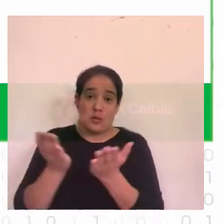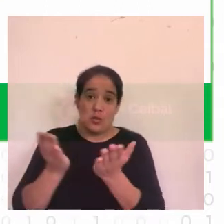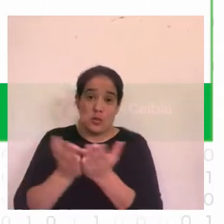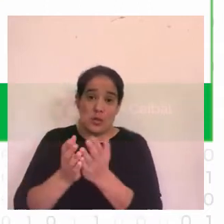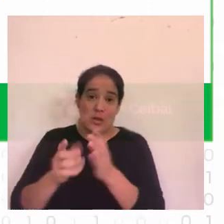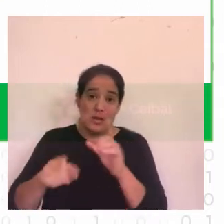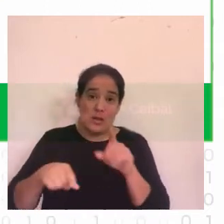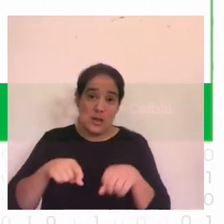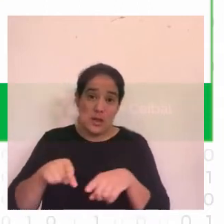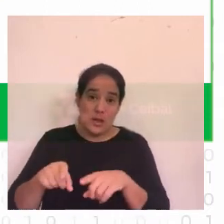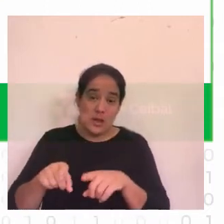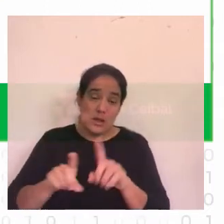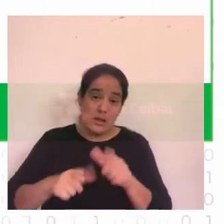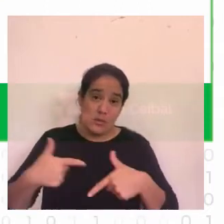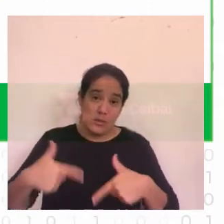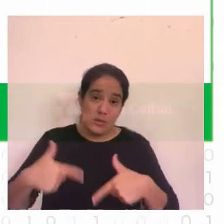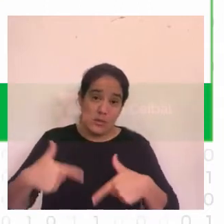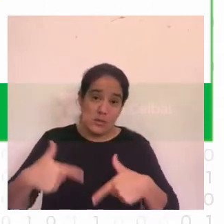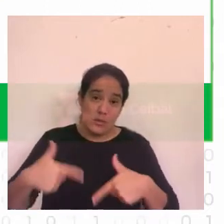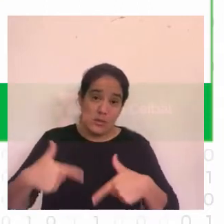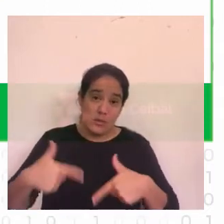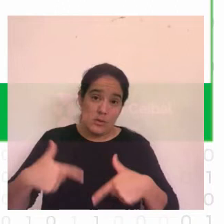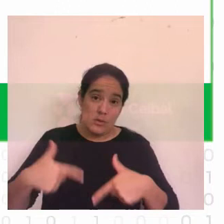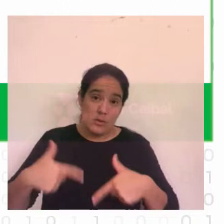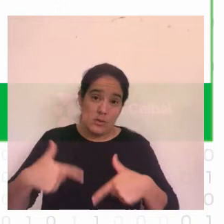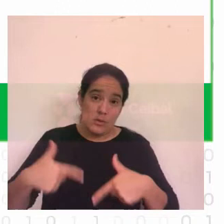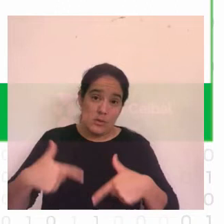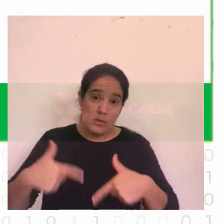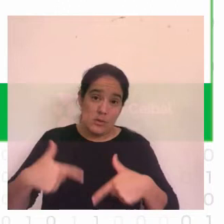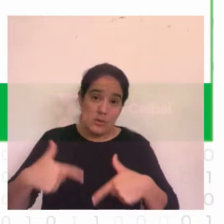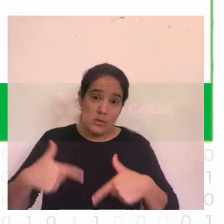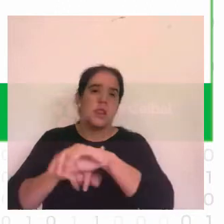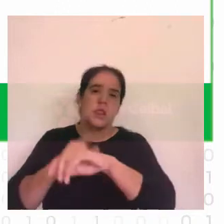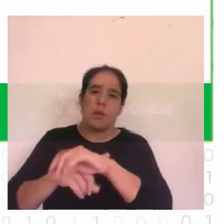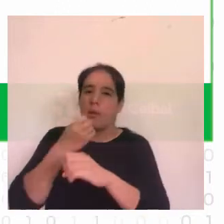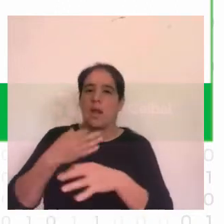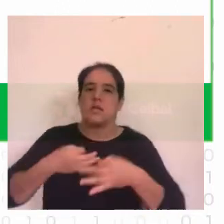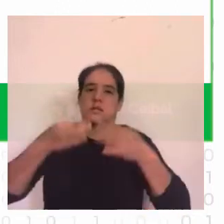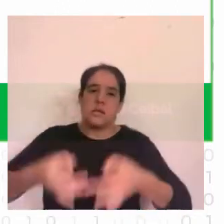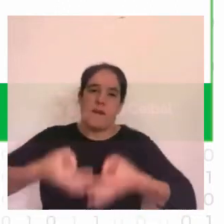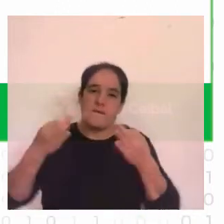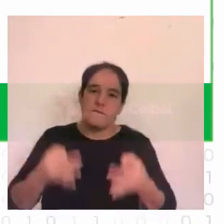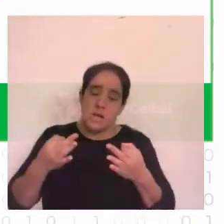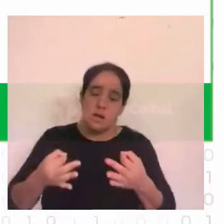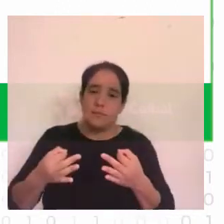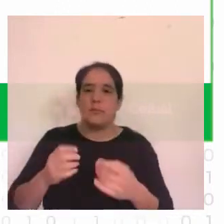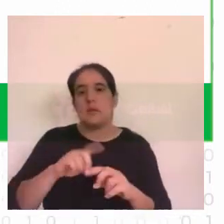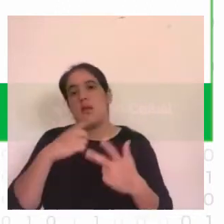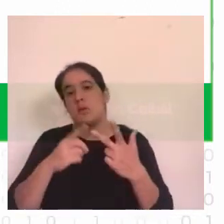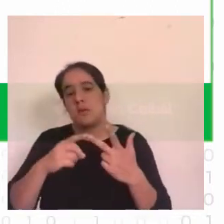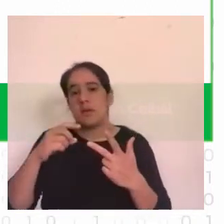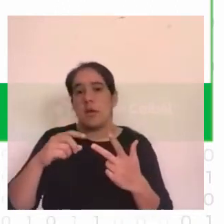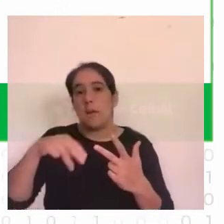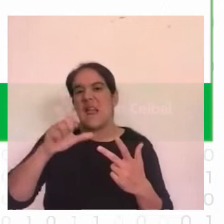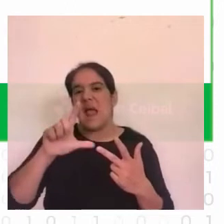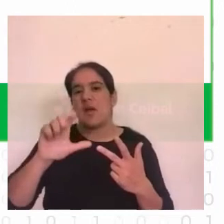para poder llegar en tiempo y forma a un lugar después estuvimos en contacto con Milagros Costabel estudiante de Harvard y nos decía que hubieron